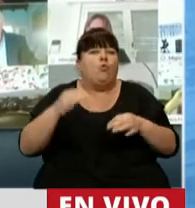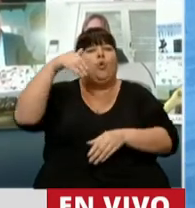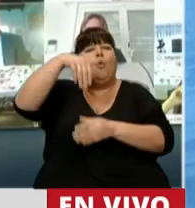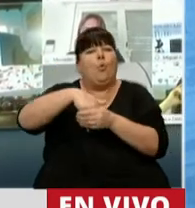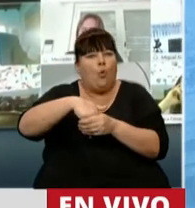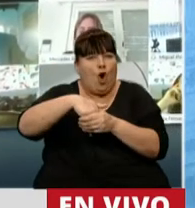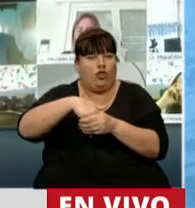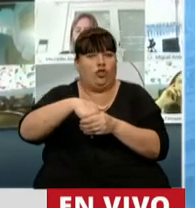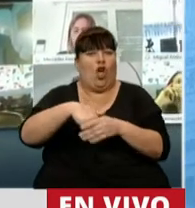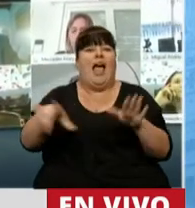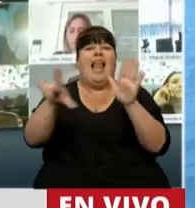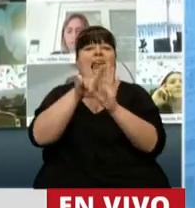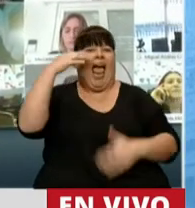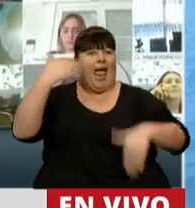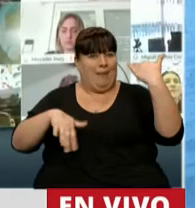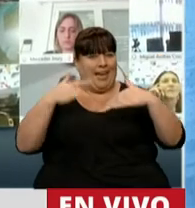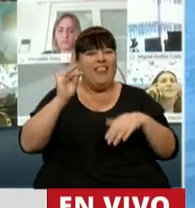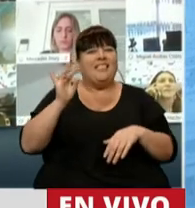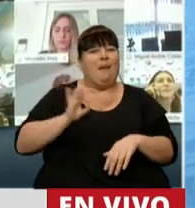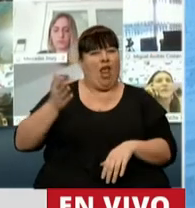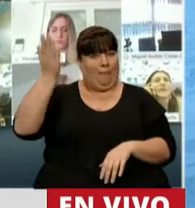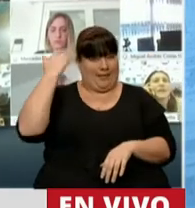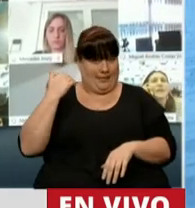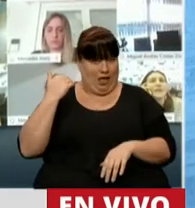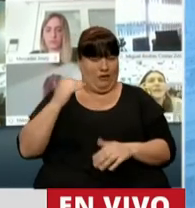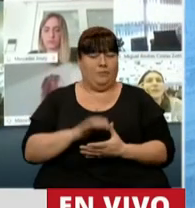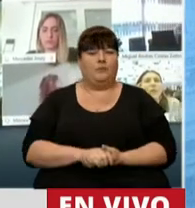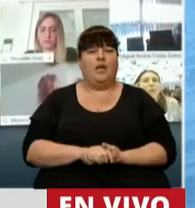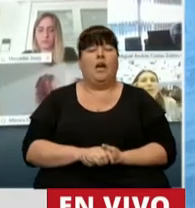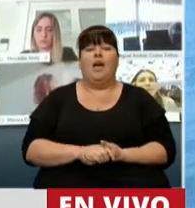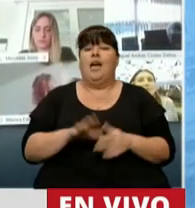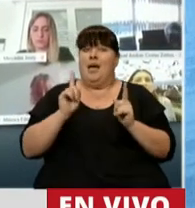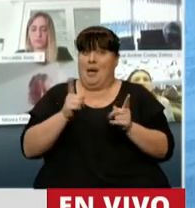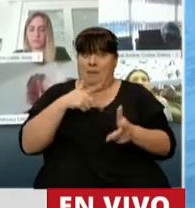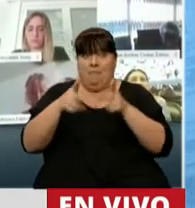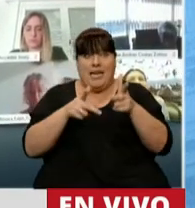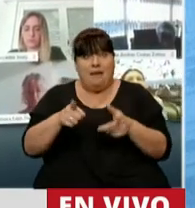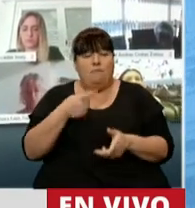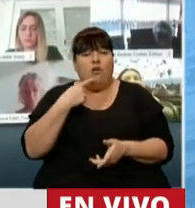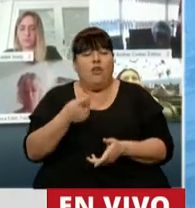votó la ley de emergencia en diciembre del año pasado. Y como bien decía